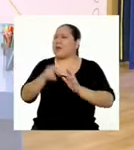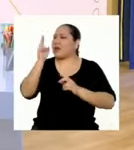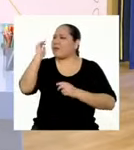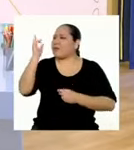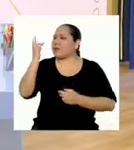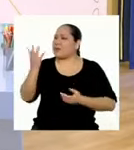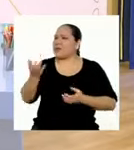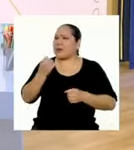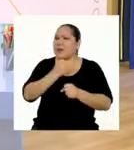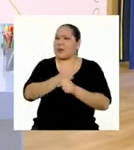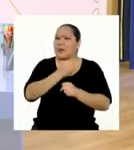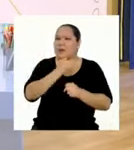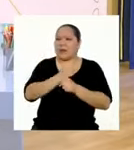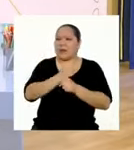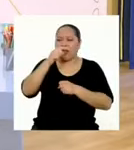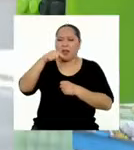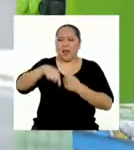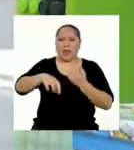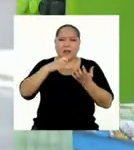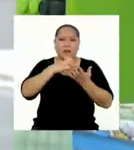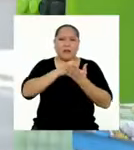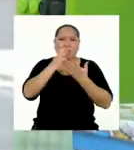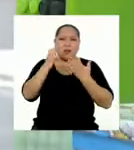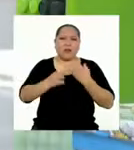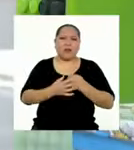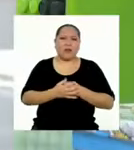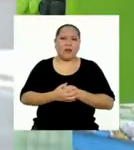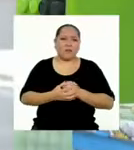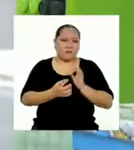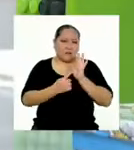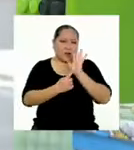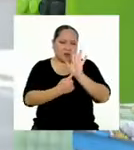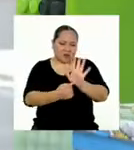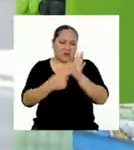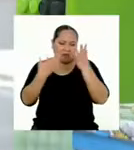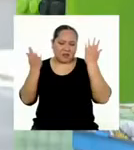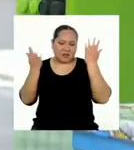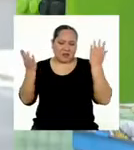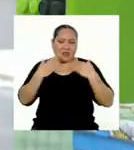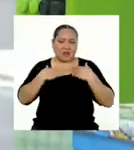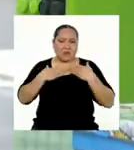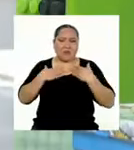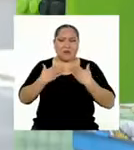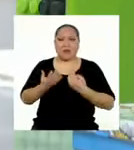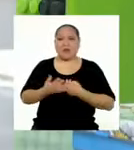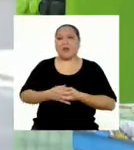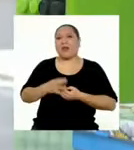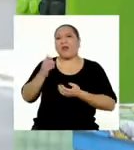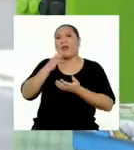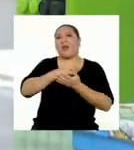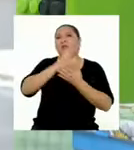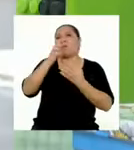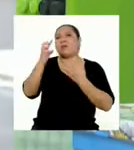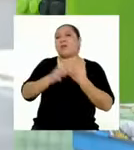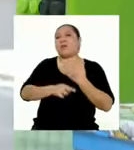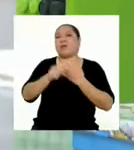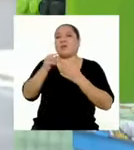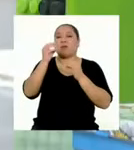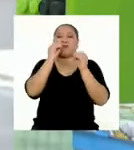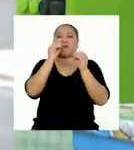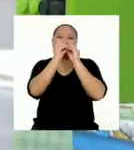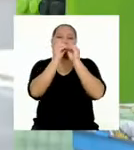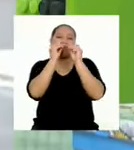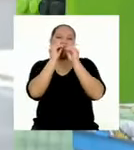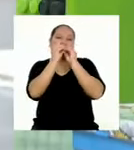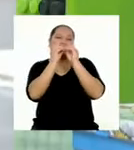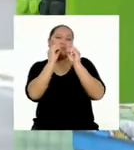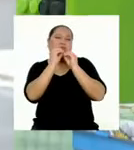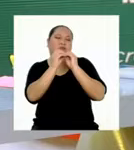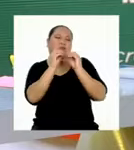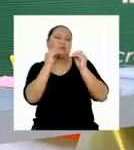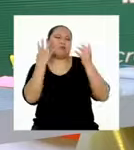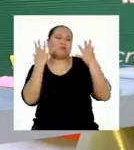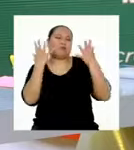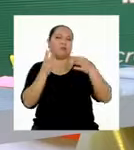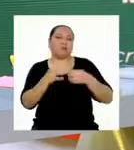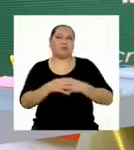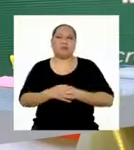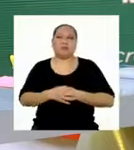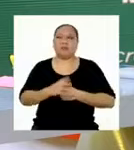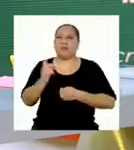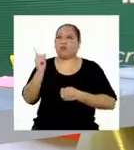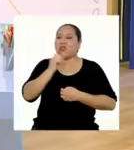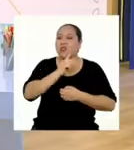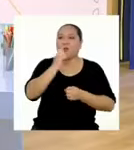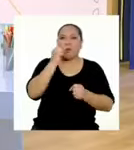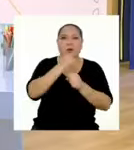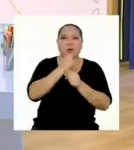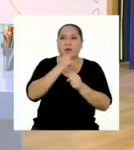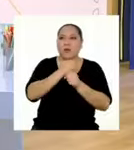profesora para trabajar en el programa! ¡Preséntala nomás! ¿Acaso el programa no consiste en hacerle los últimos arreglos? ¡No